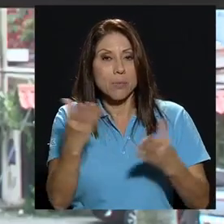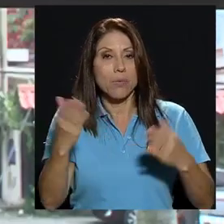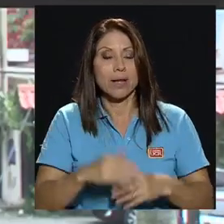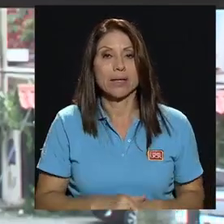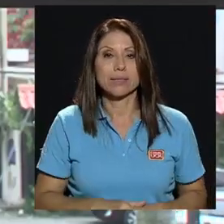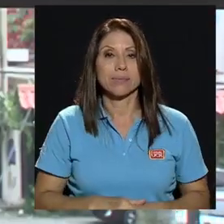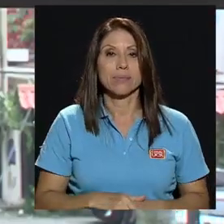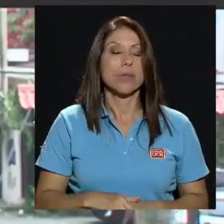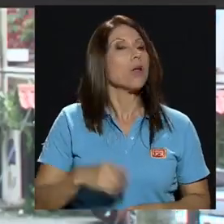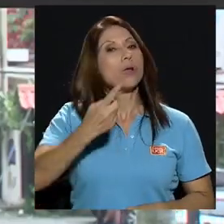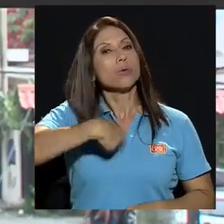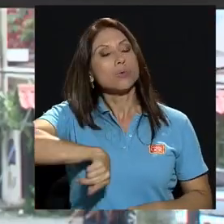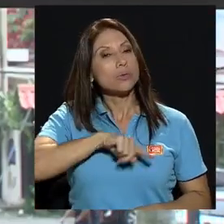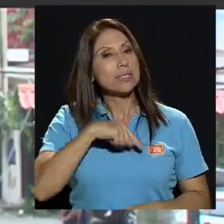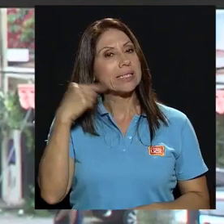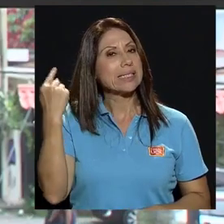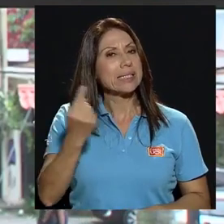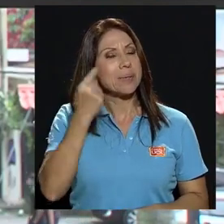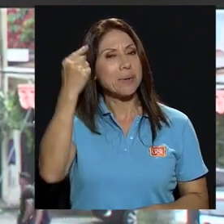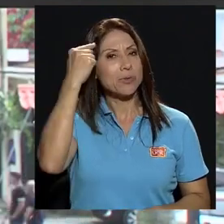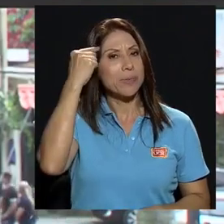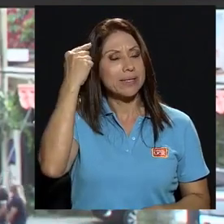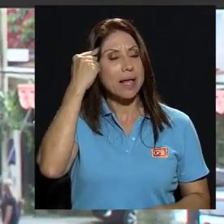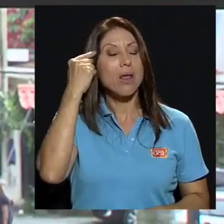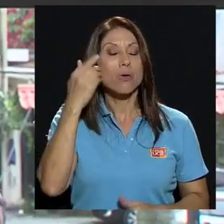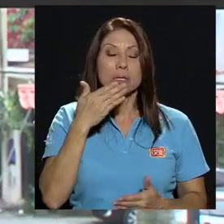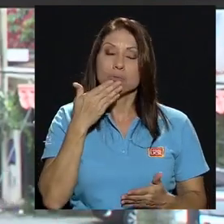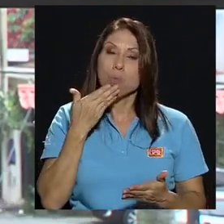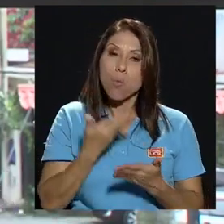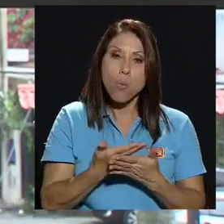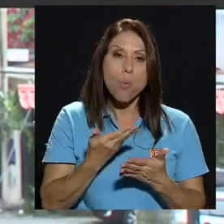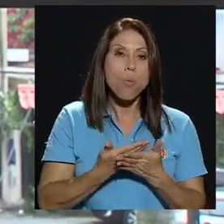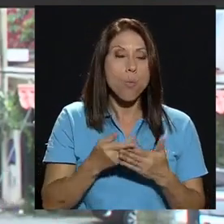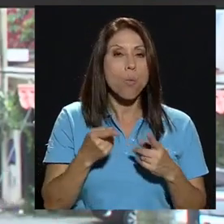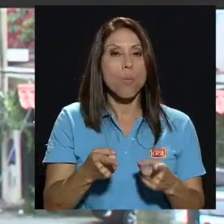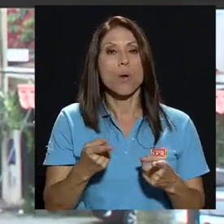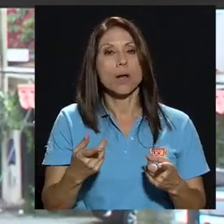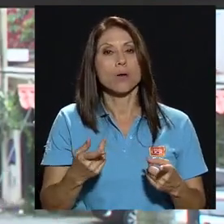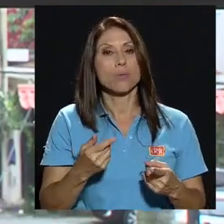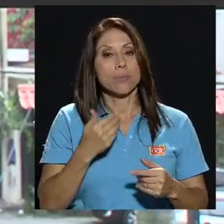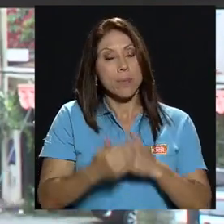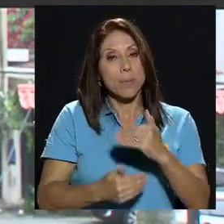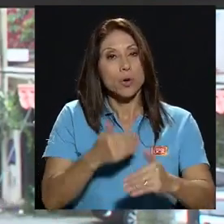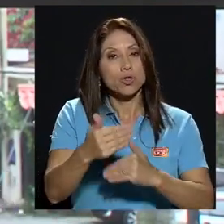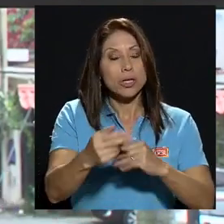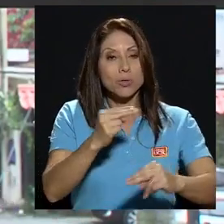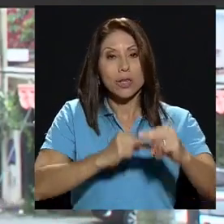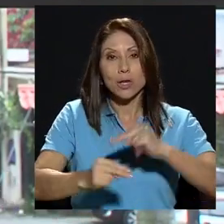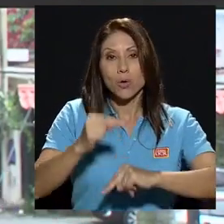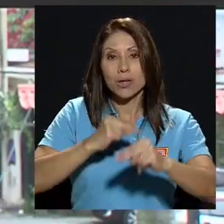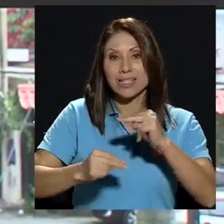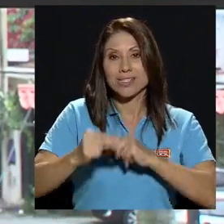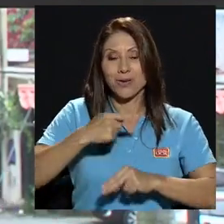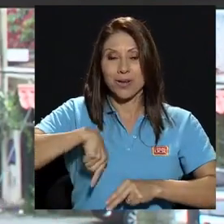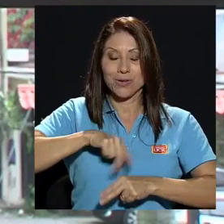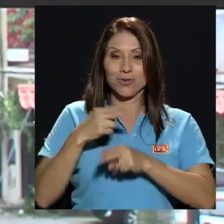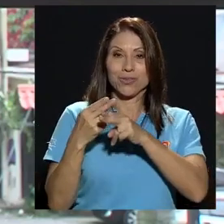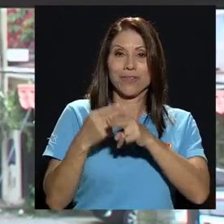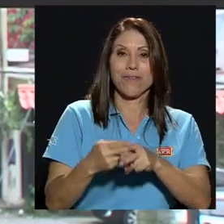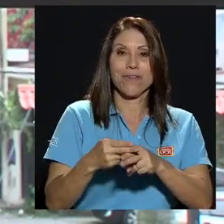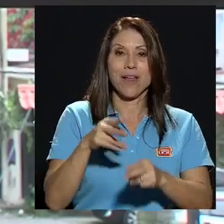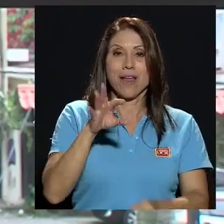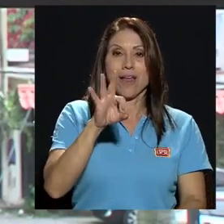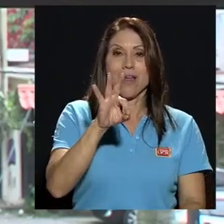Siempre hemos pensado que es extremadamente conveniente que ese proceso de negociación que denominamos como el FES